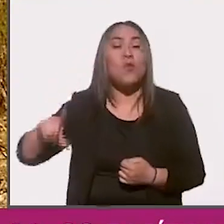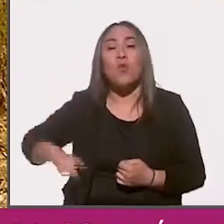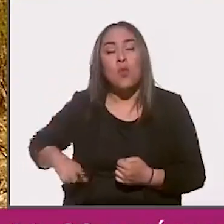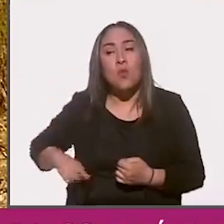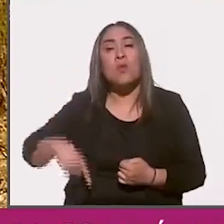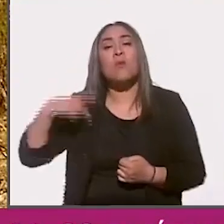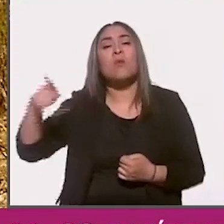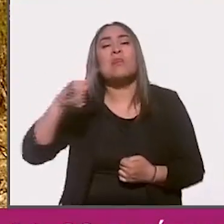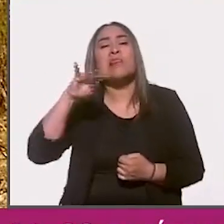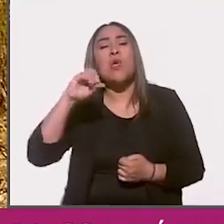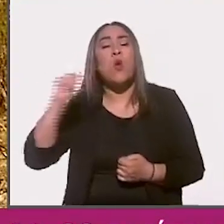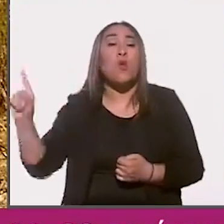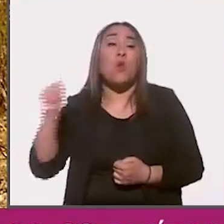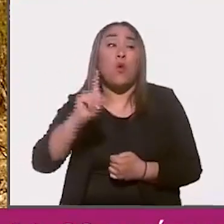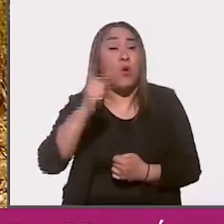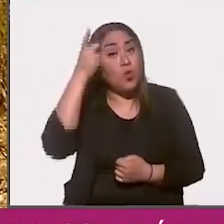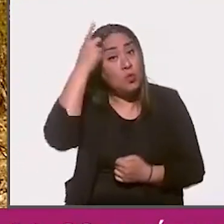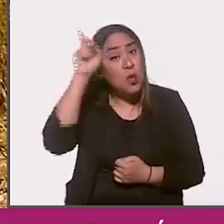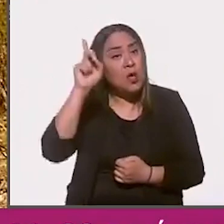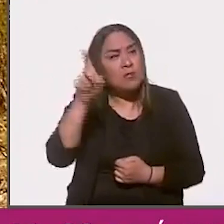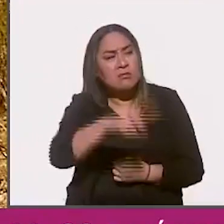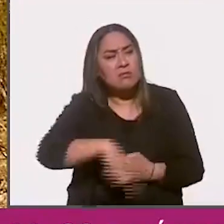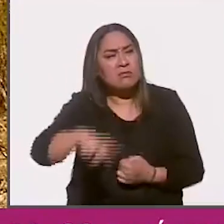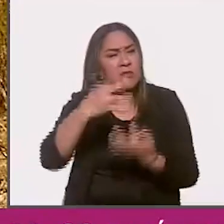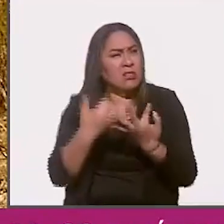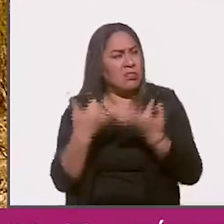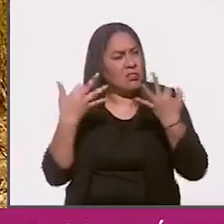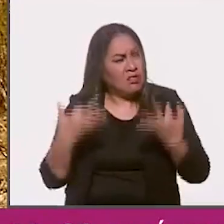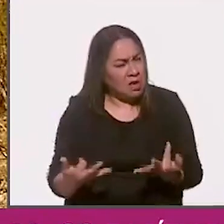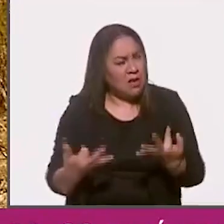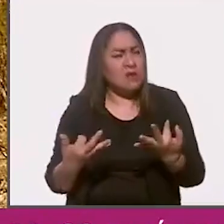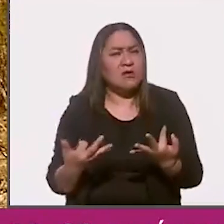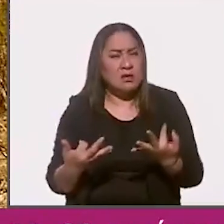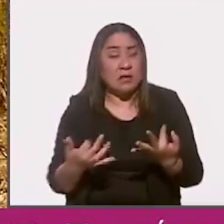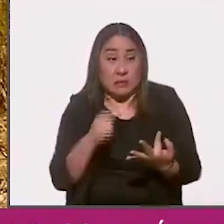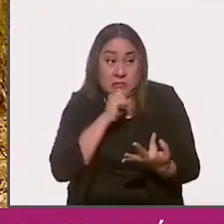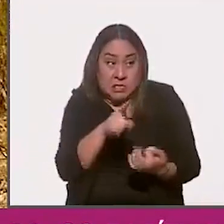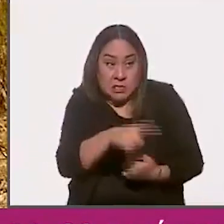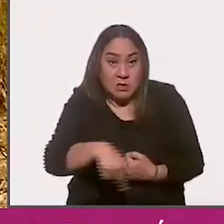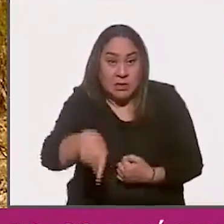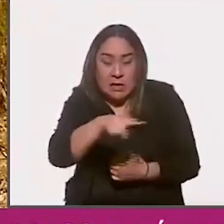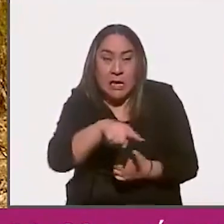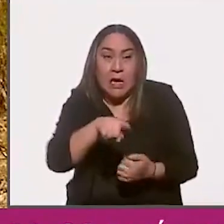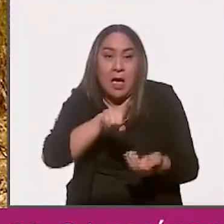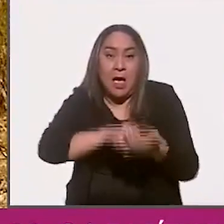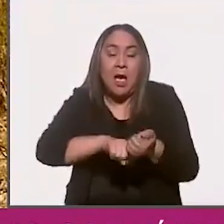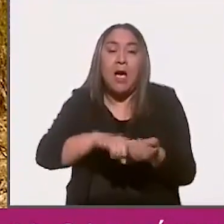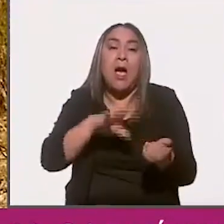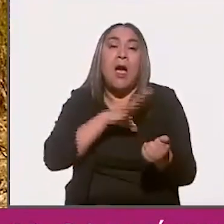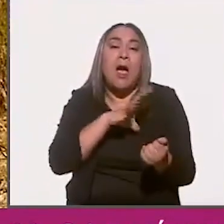su tío apareció como dueño de parte del terreno. Principalmente donde se estaba